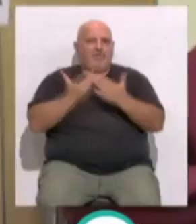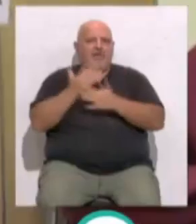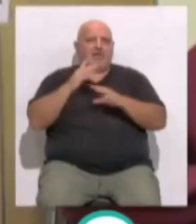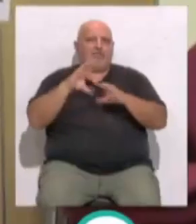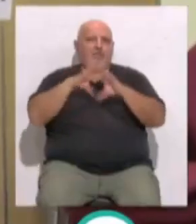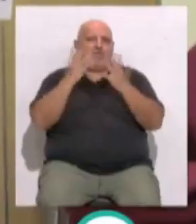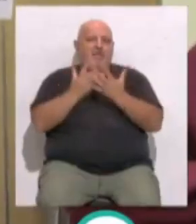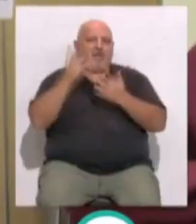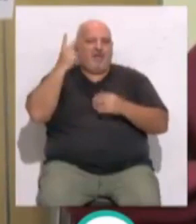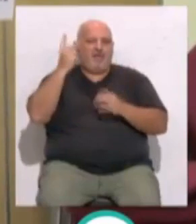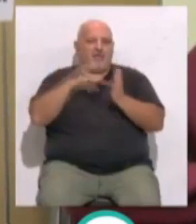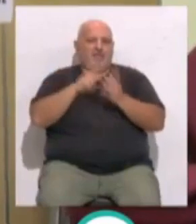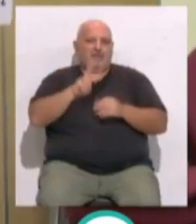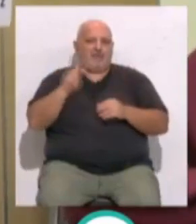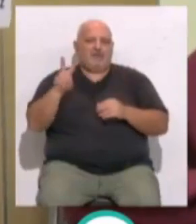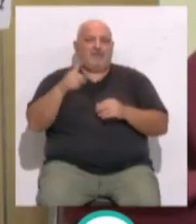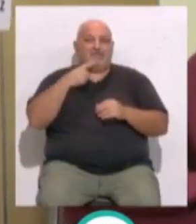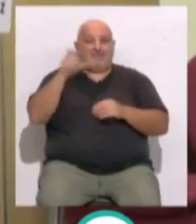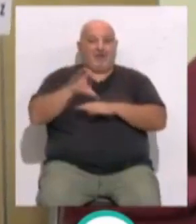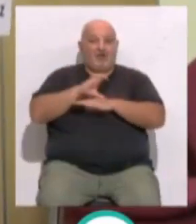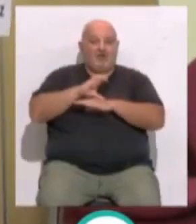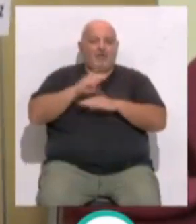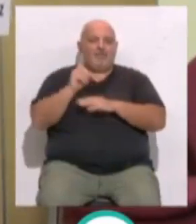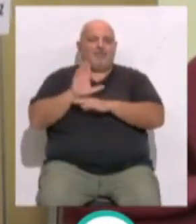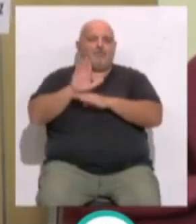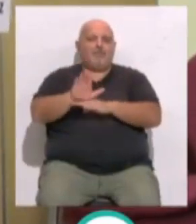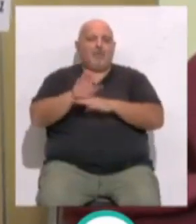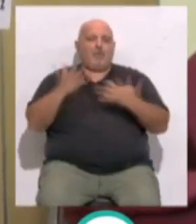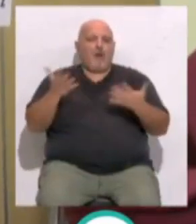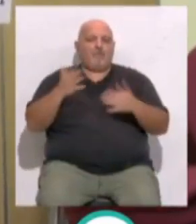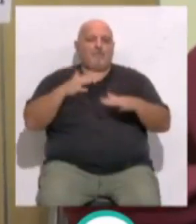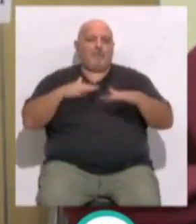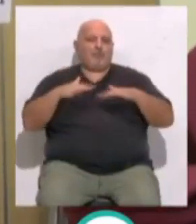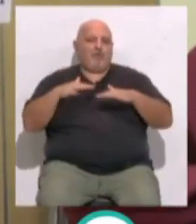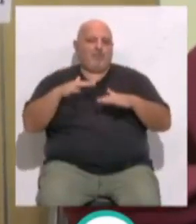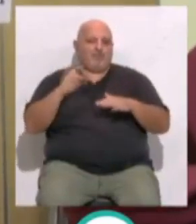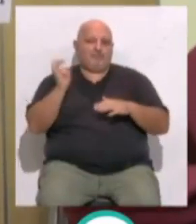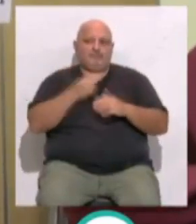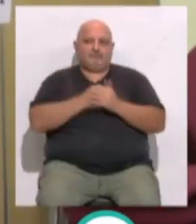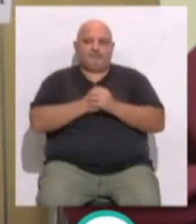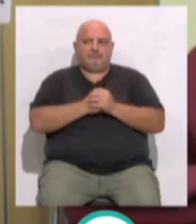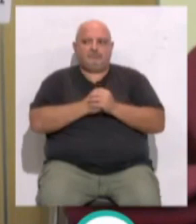Mundial del Alzheimer 2022, García ha presentado las principales líneas de actuación que